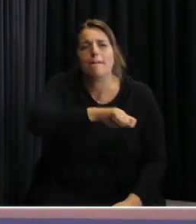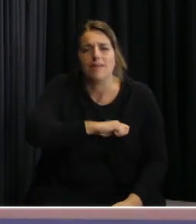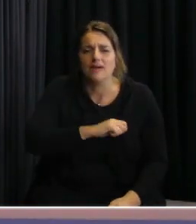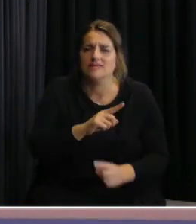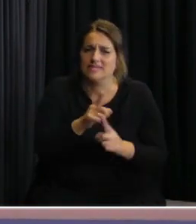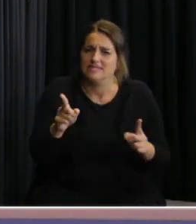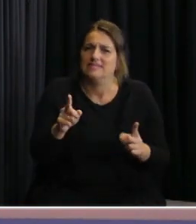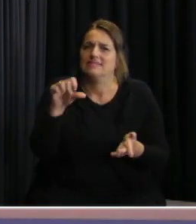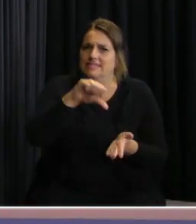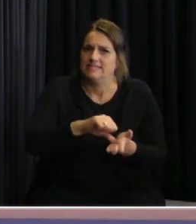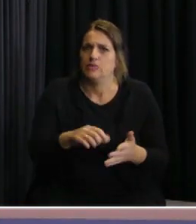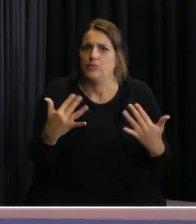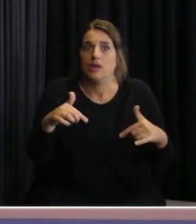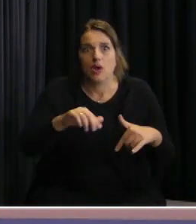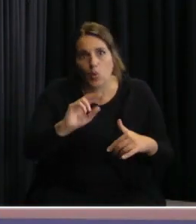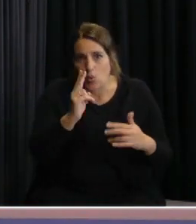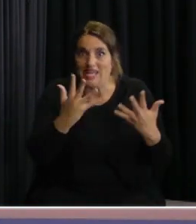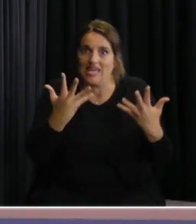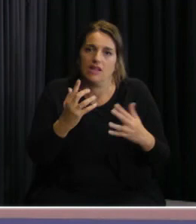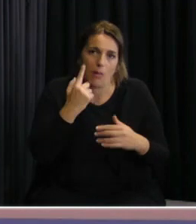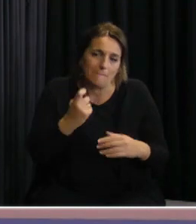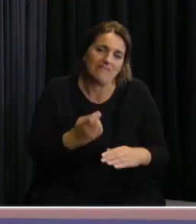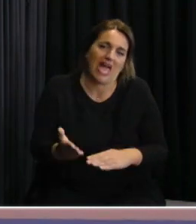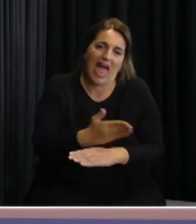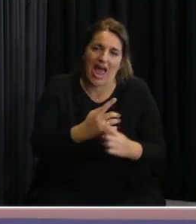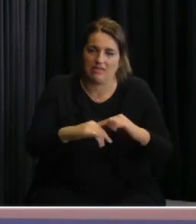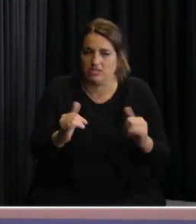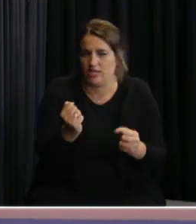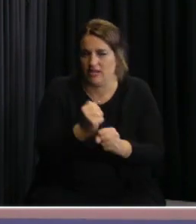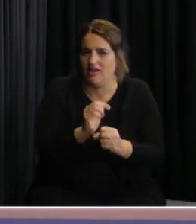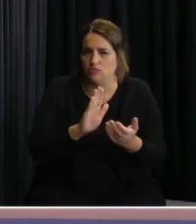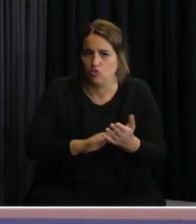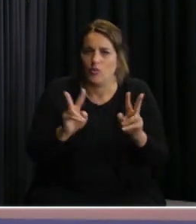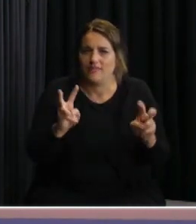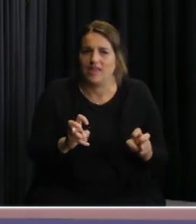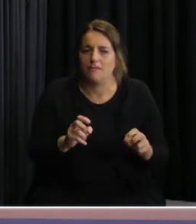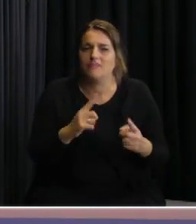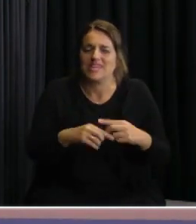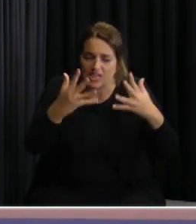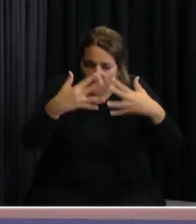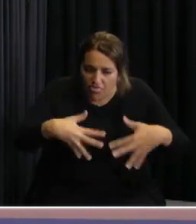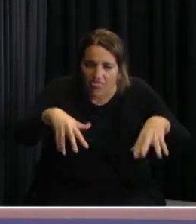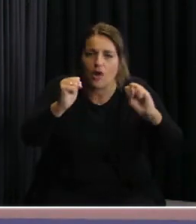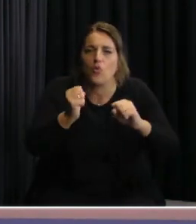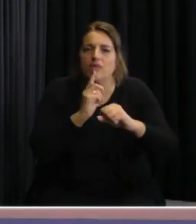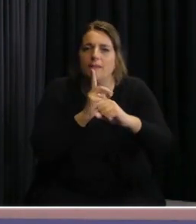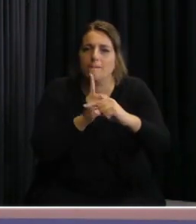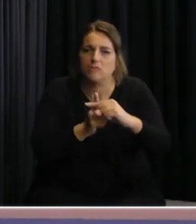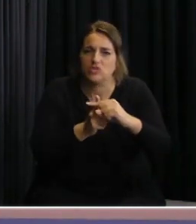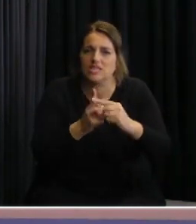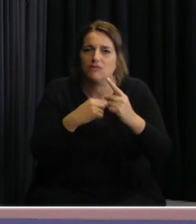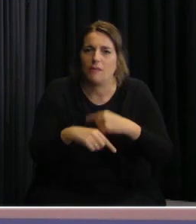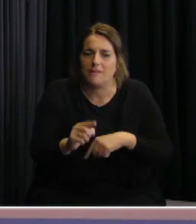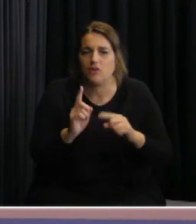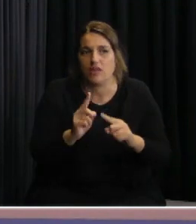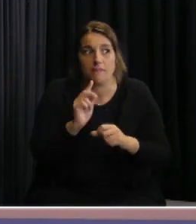otros. Bueno, acá lo que queremos trabajar es preventivamente en este tema, no sólo en la detección sino también en el